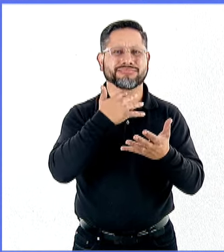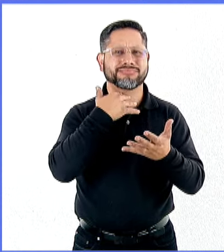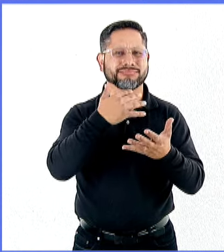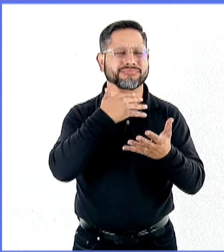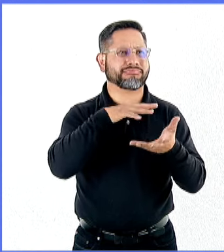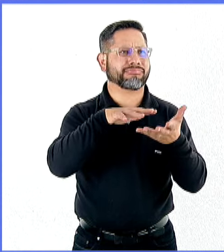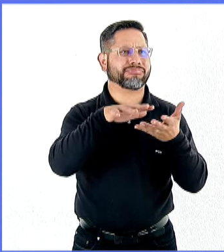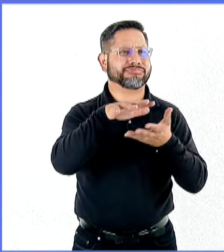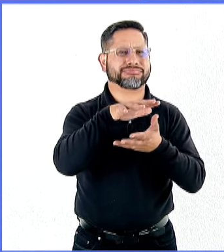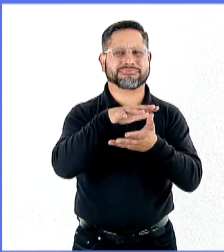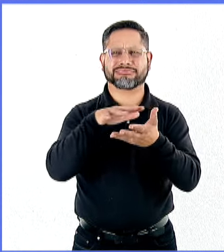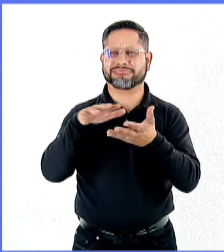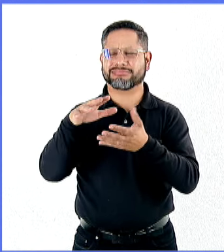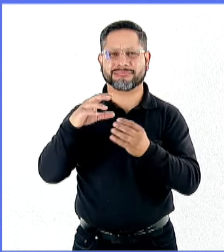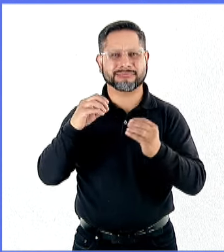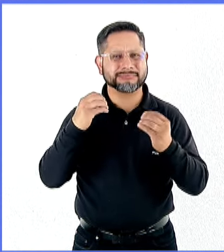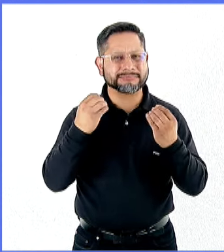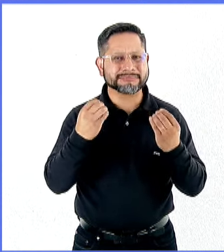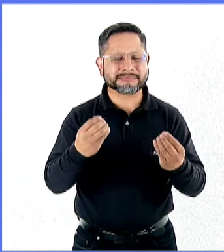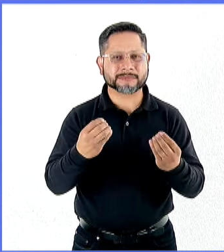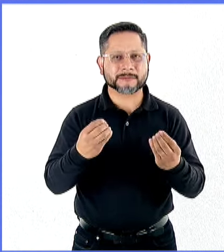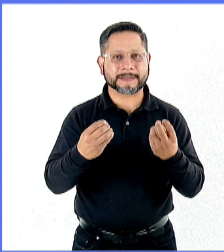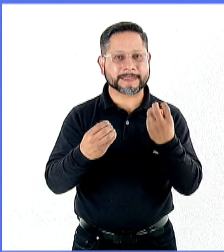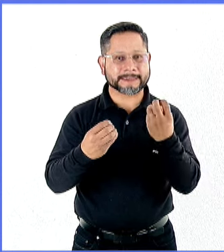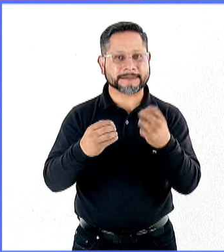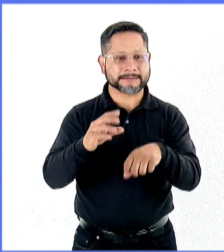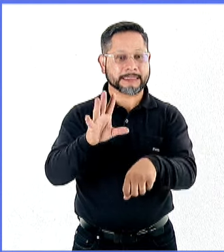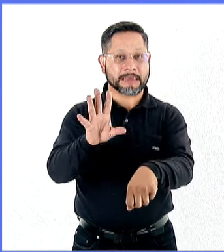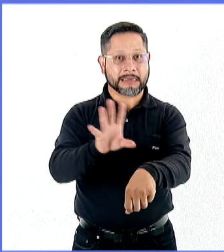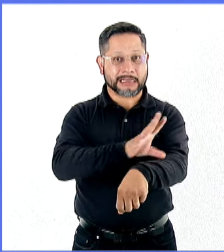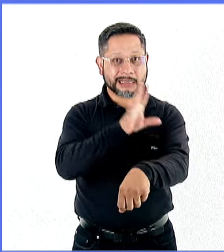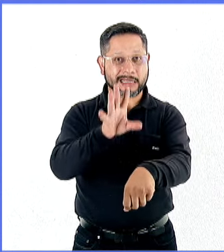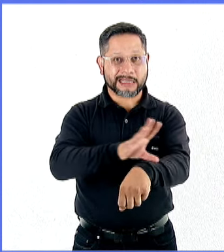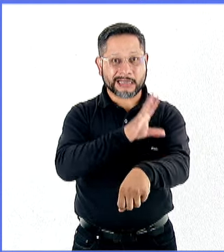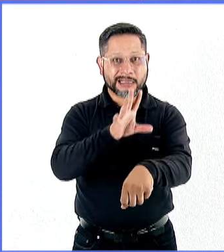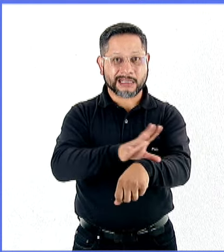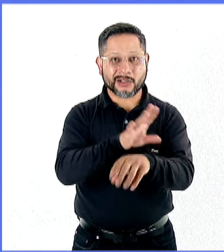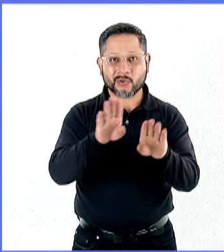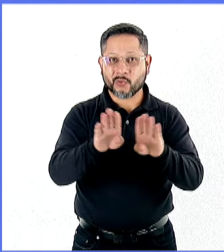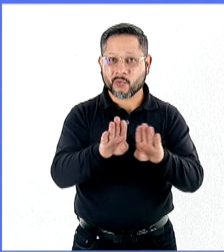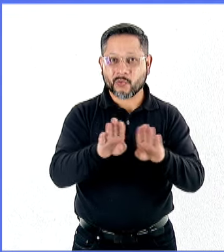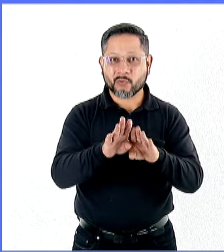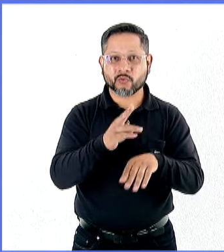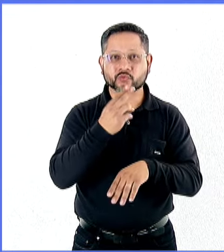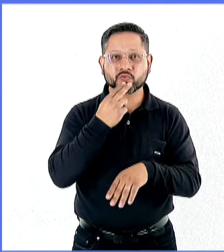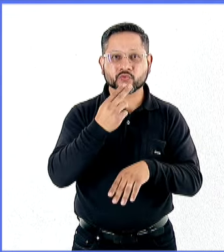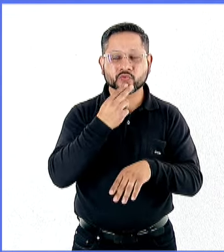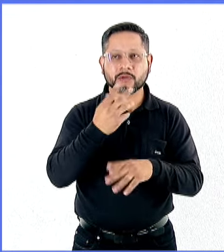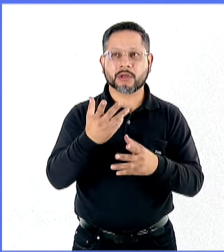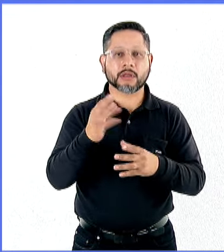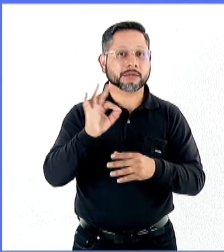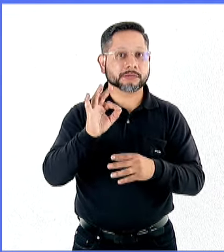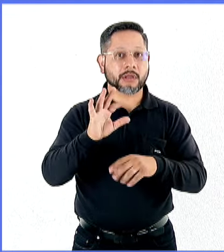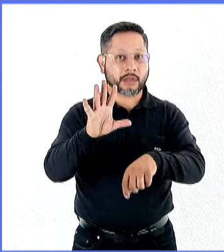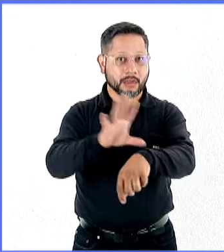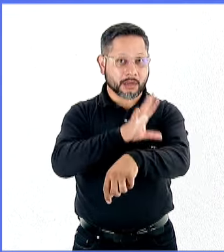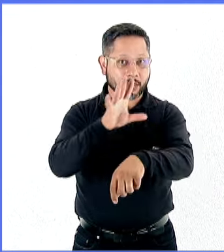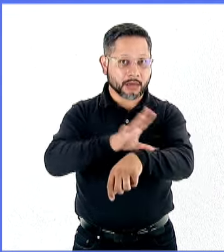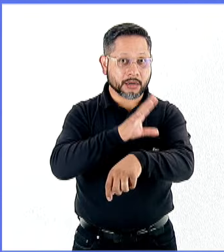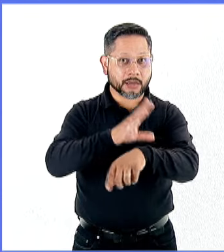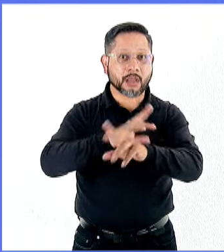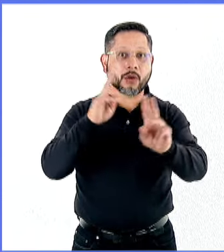incorporar alguna parte de la matriz energética a estas industrias, aprovechar la energía eólica, la energía solar,